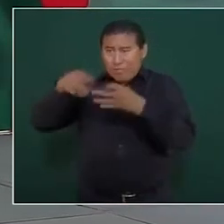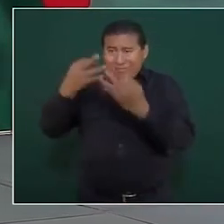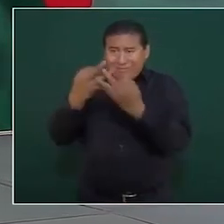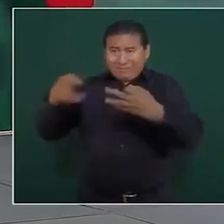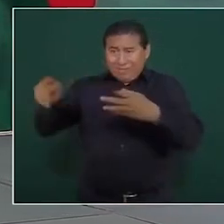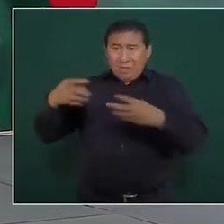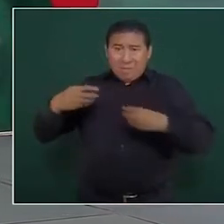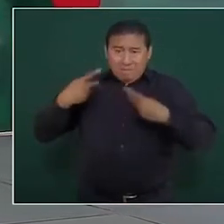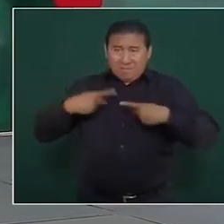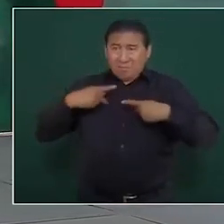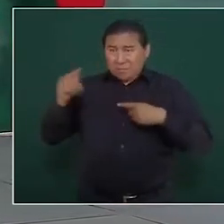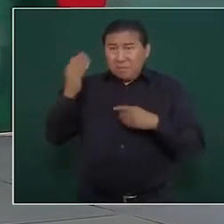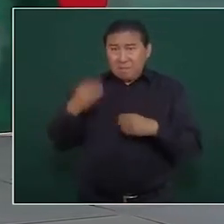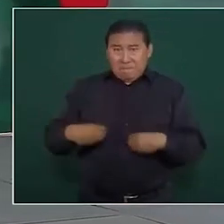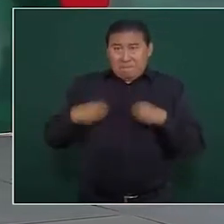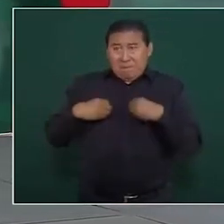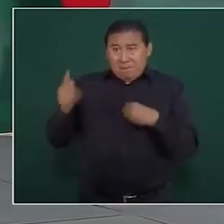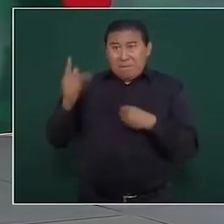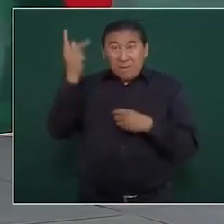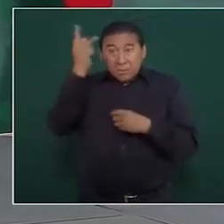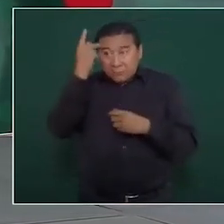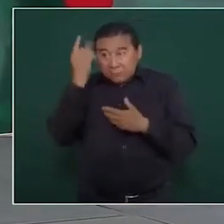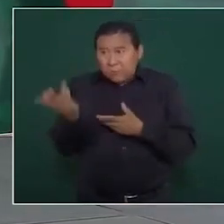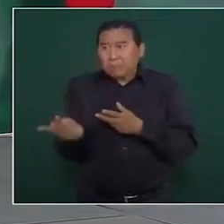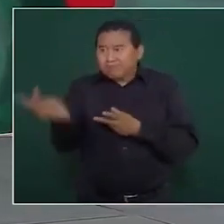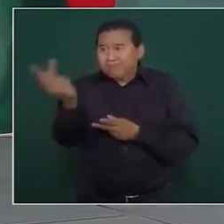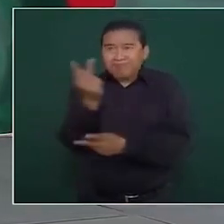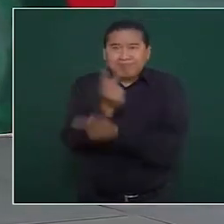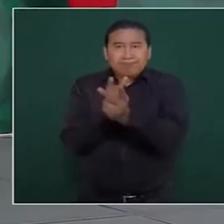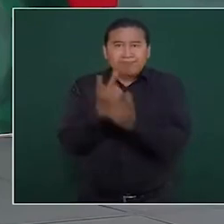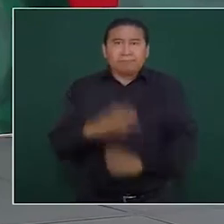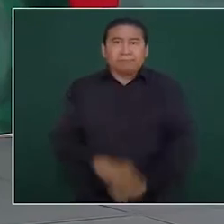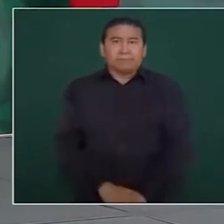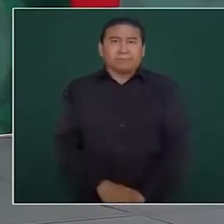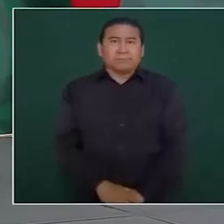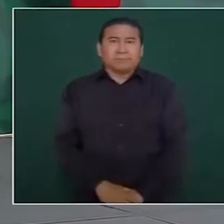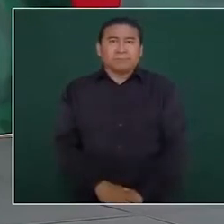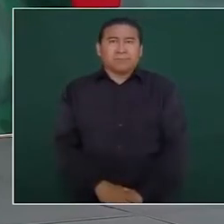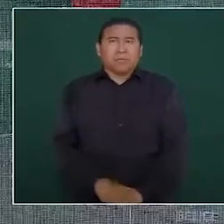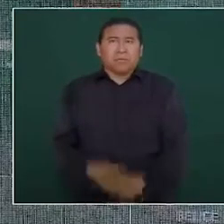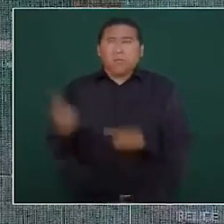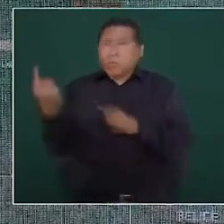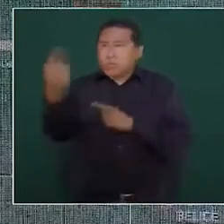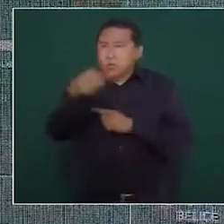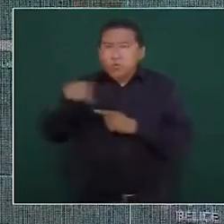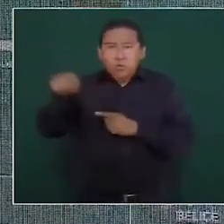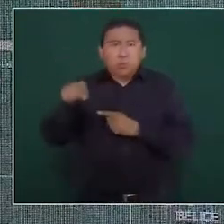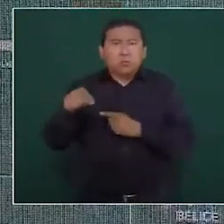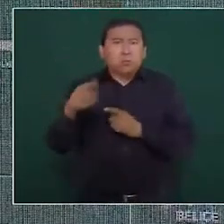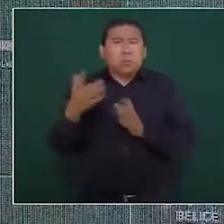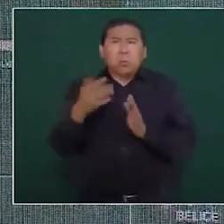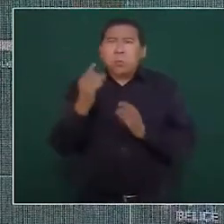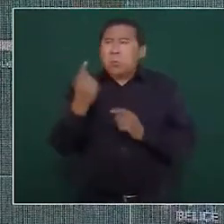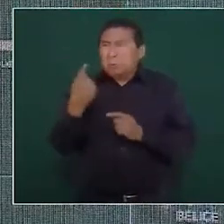y la mayoría no hemos tenido oposición